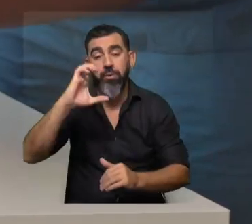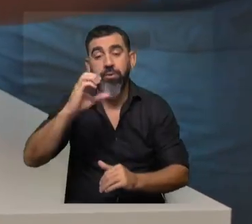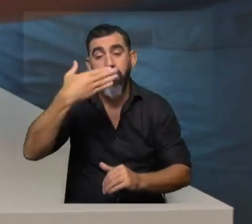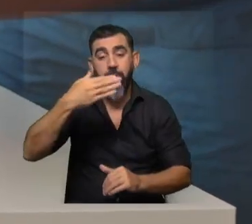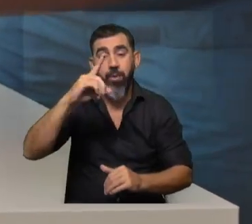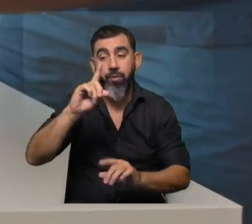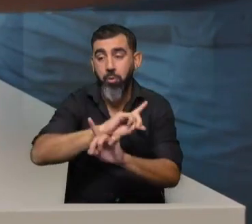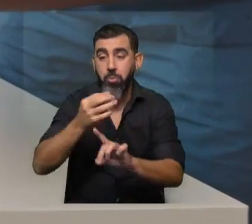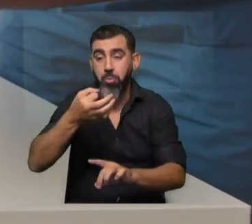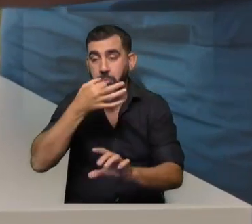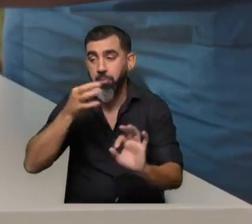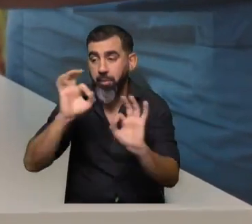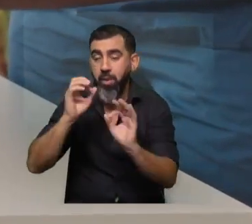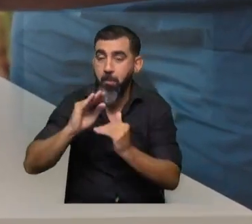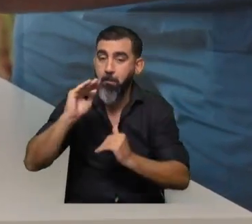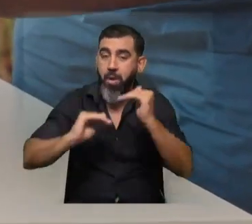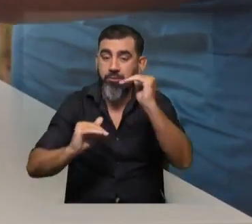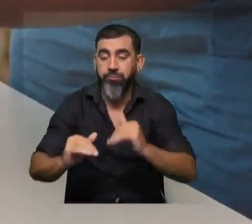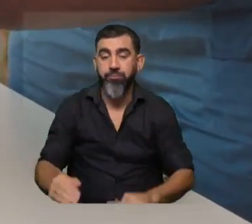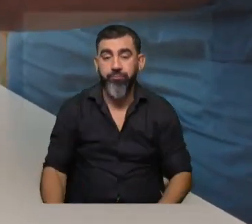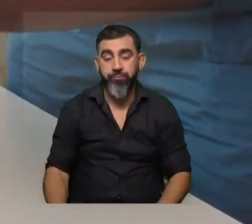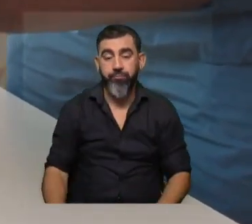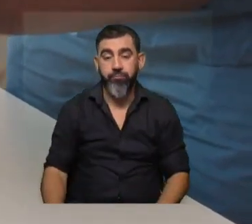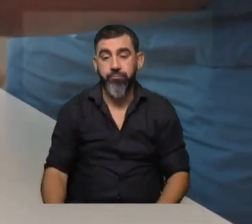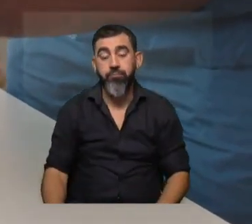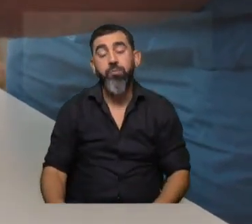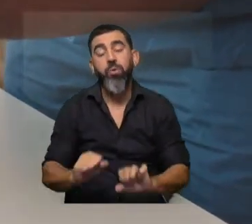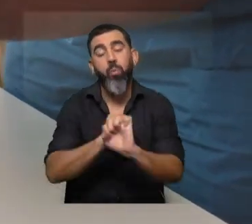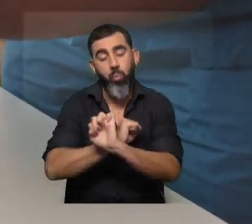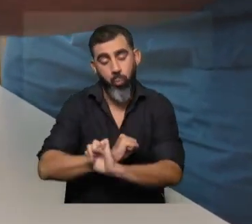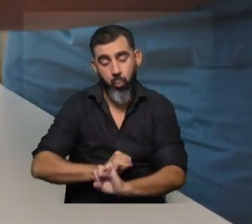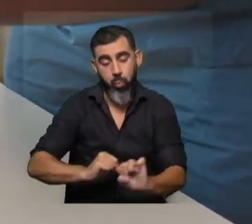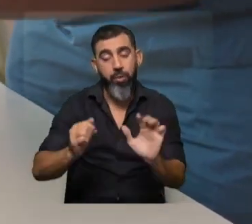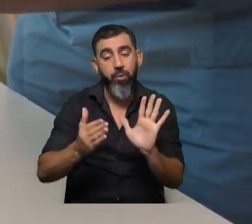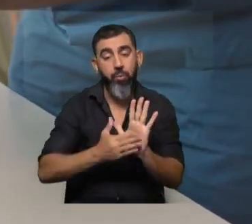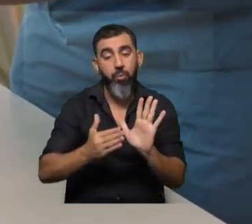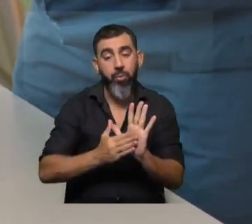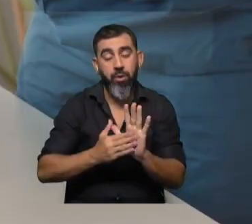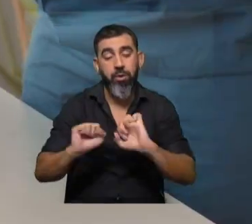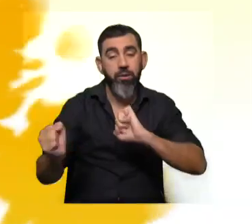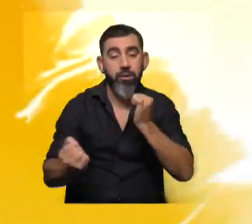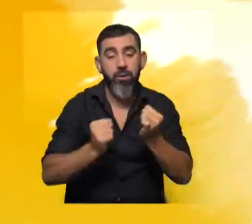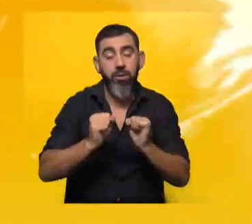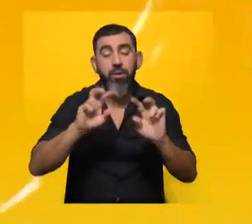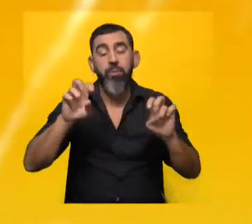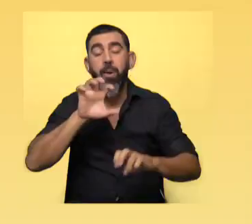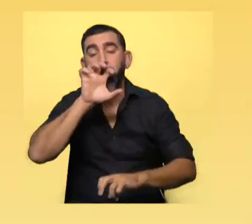no habían tomado CBD. Entonces ya nos marca que podríamos estar comprobando un efecto ansiolítico en perros.